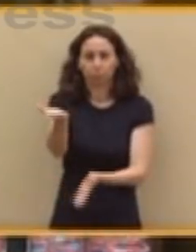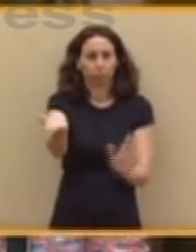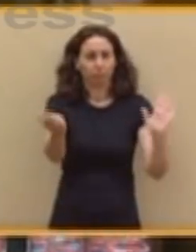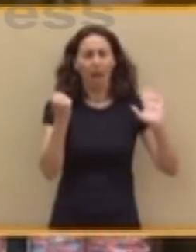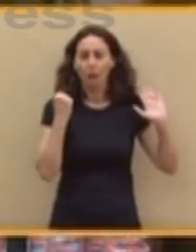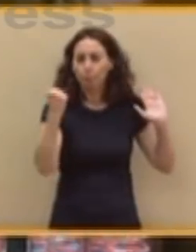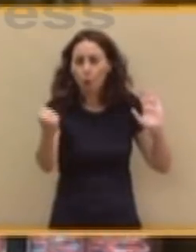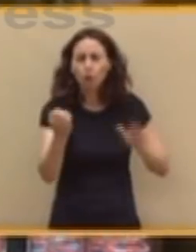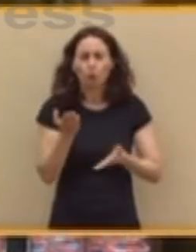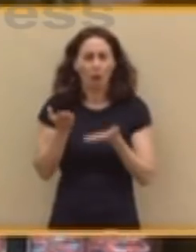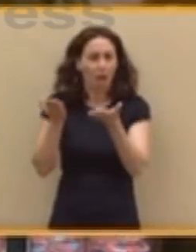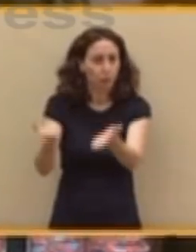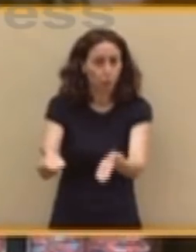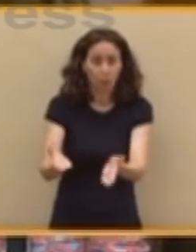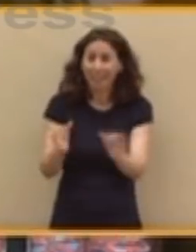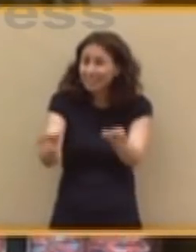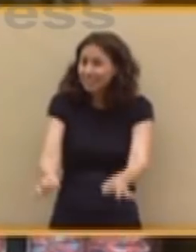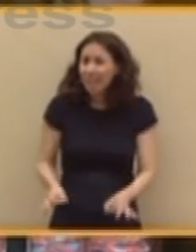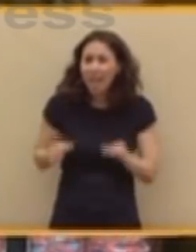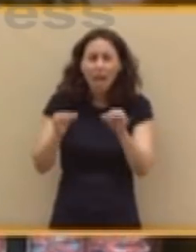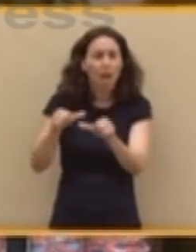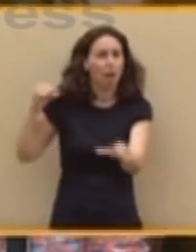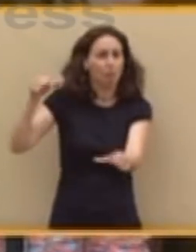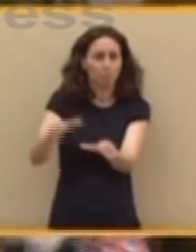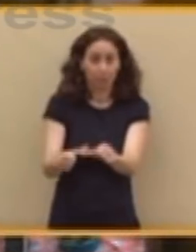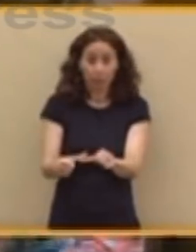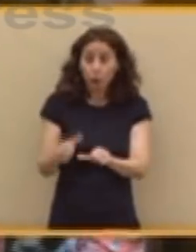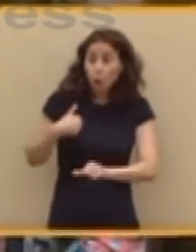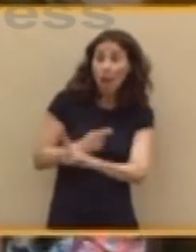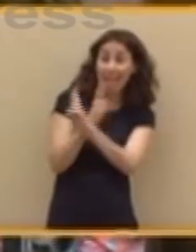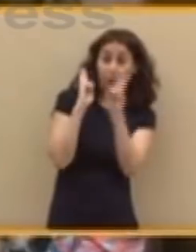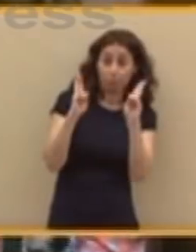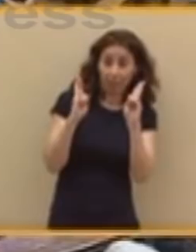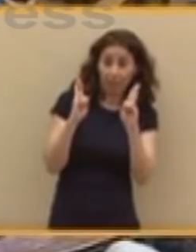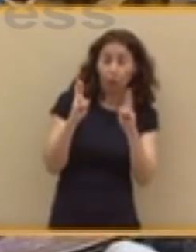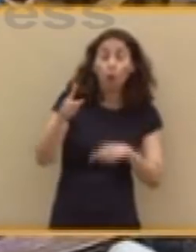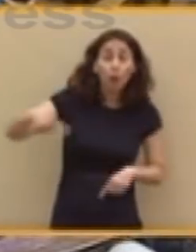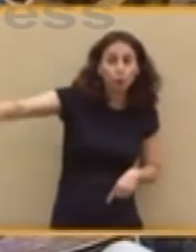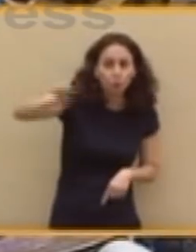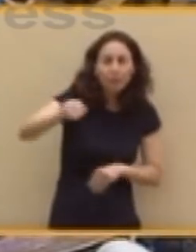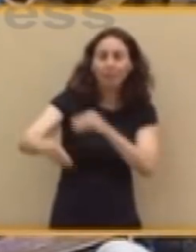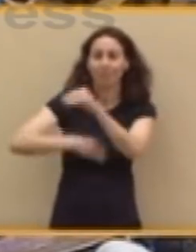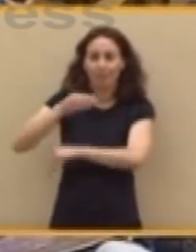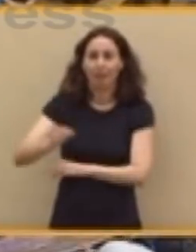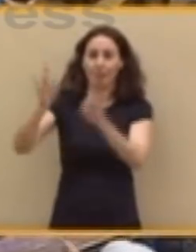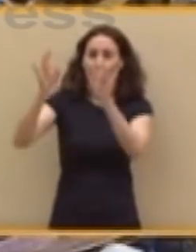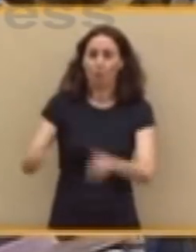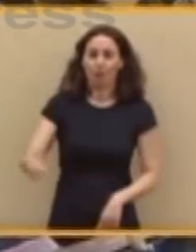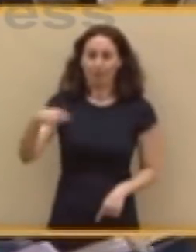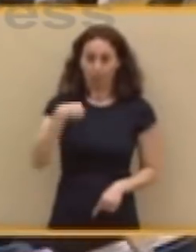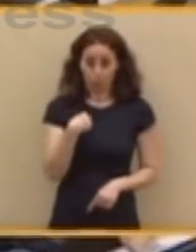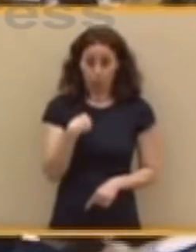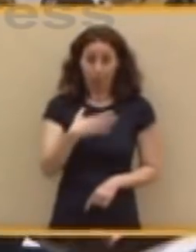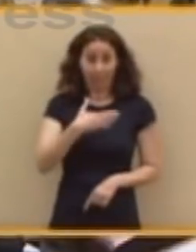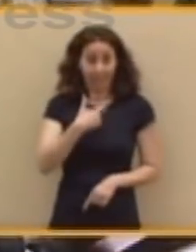Grupo Parlamentario Popular. Espero, señorías, que ustedes realicen la misma oposición que hizo el Grupo Parlamentario